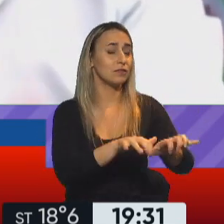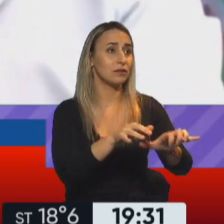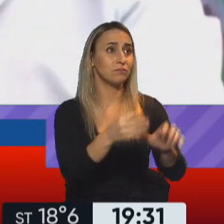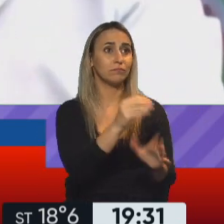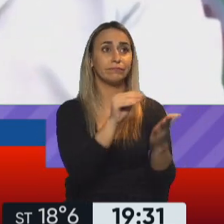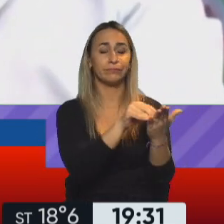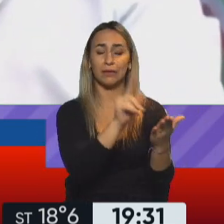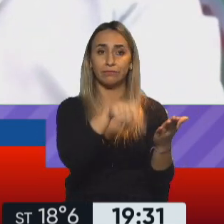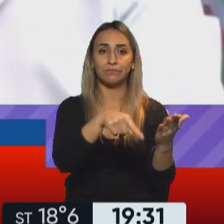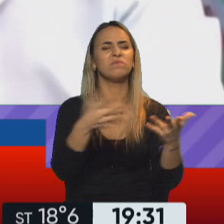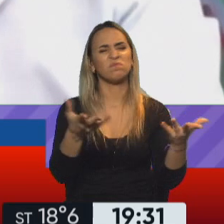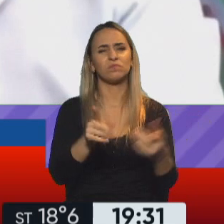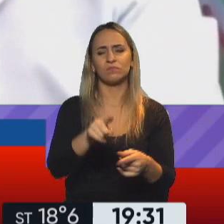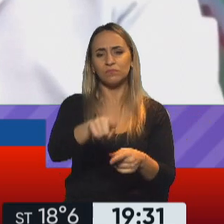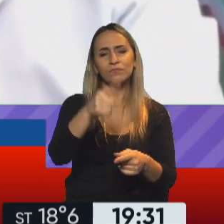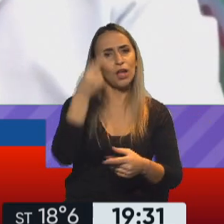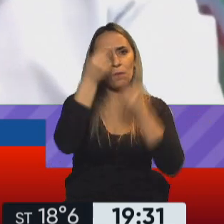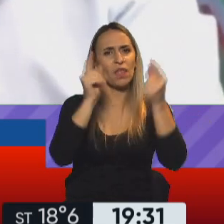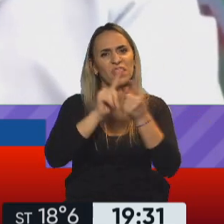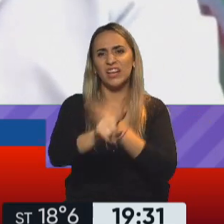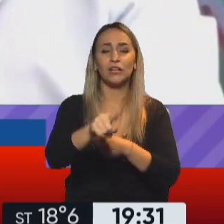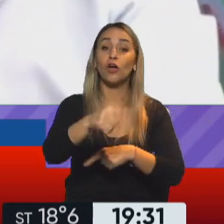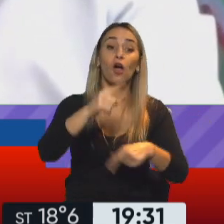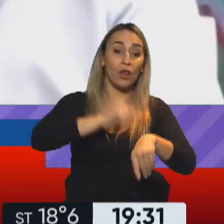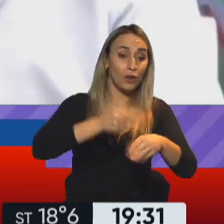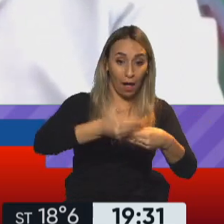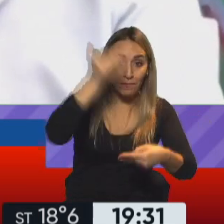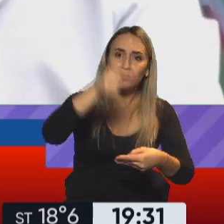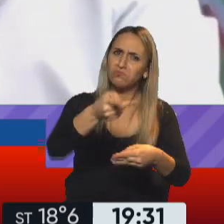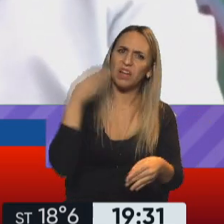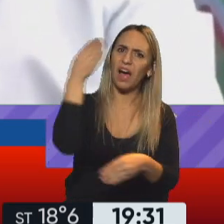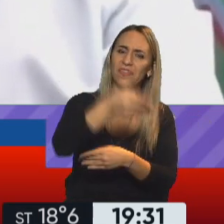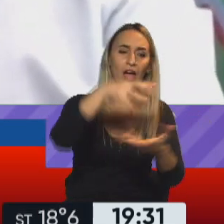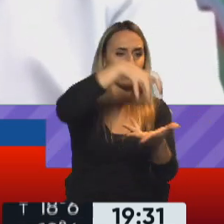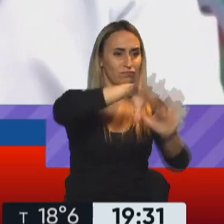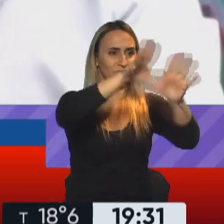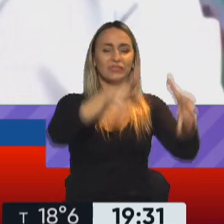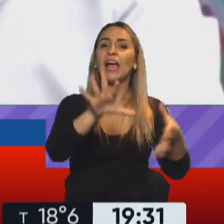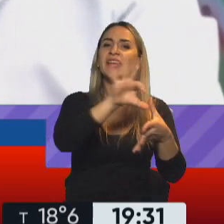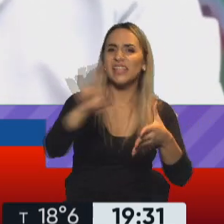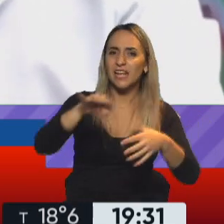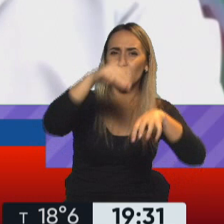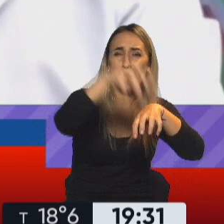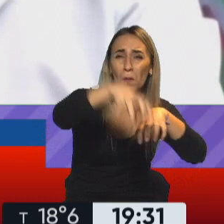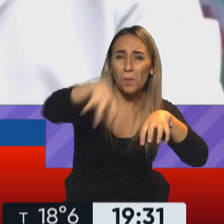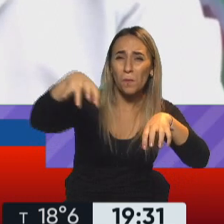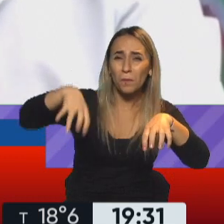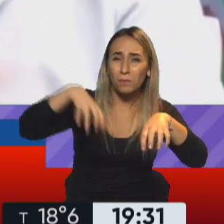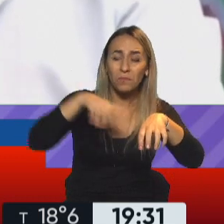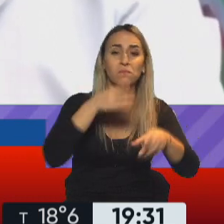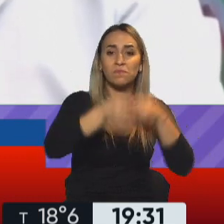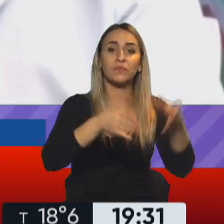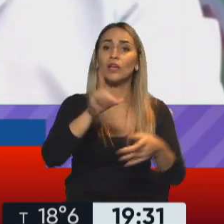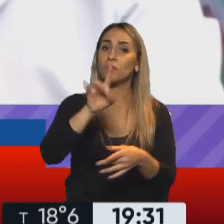vayan directamente en el horario de apertura de los vacunatorios a cualquiera de los más de 500 vacunatorios que tiene la provincia de Buenos Aires, lleven el DNI.